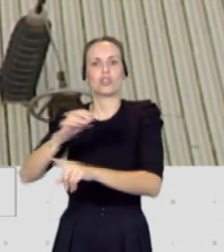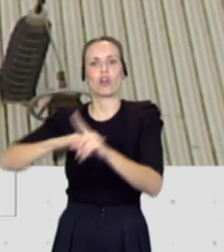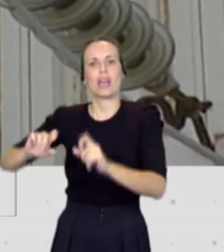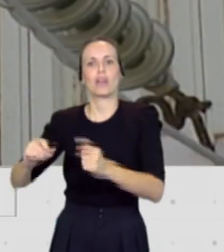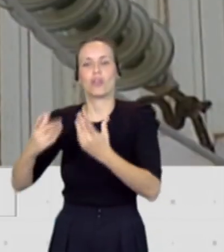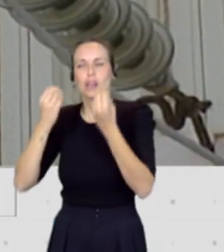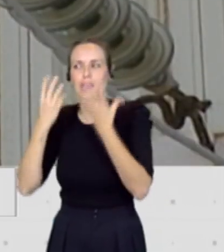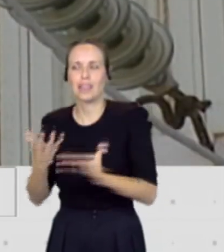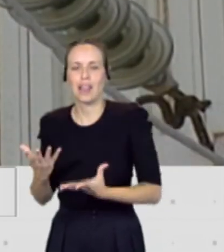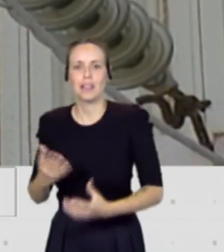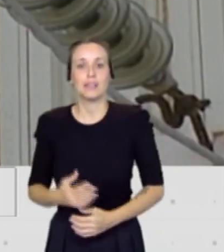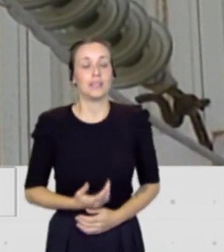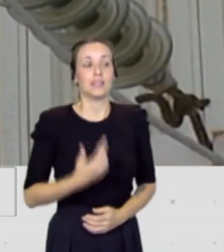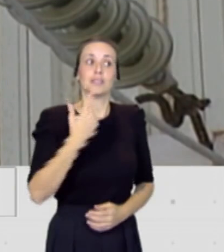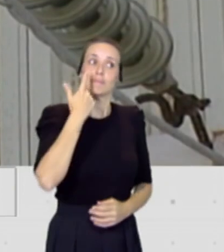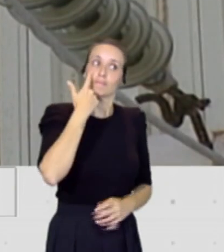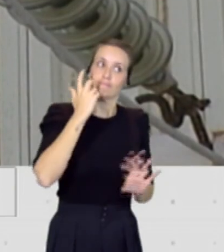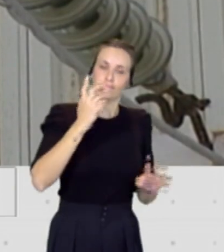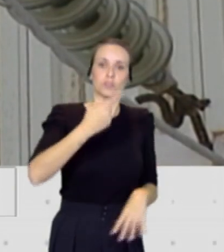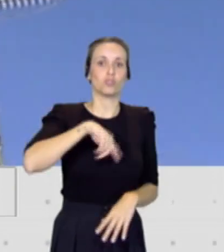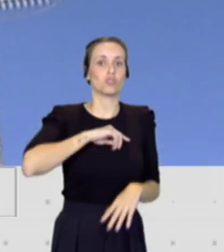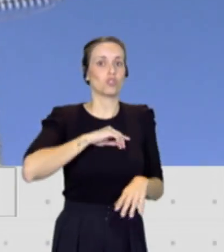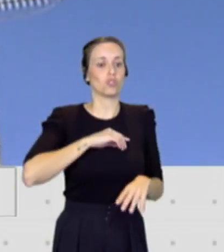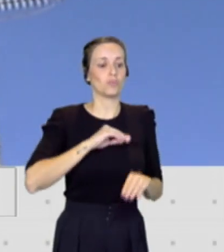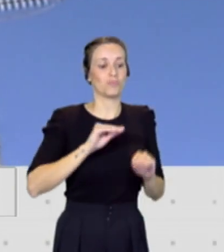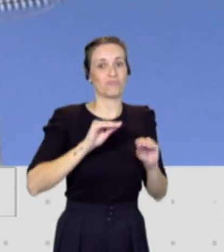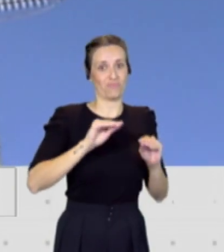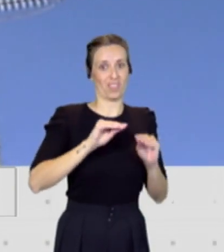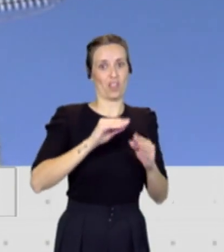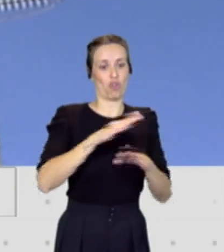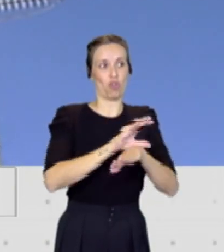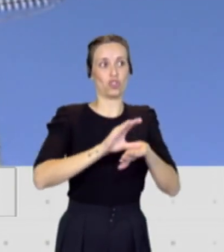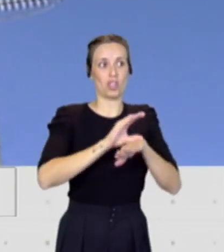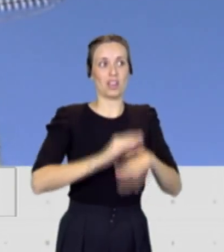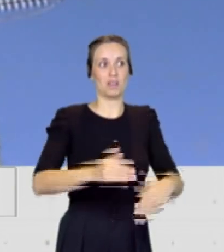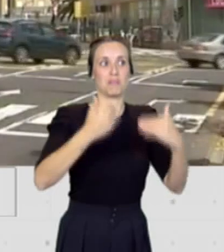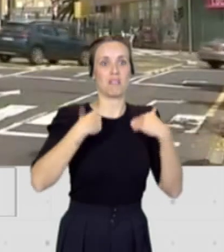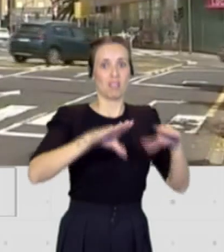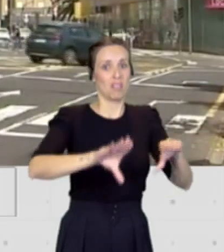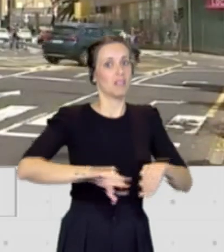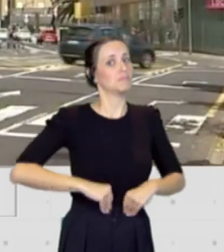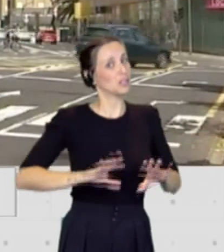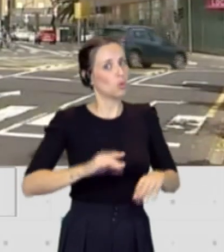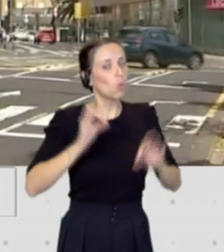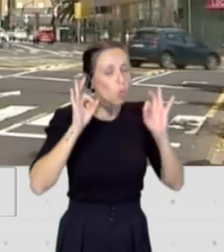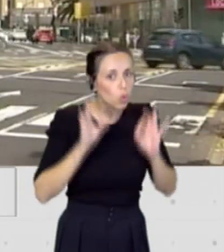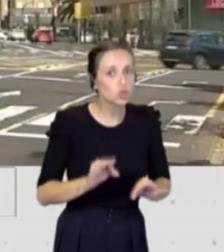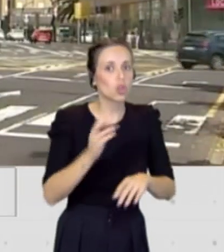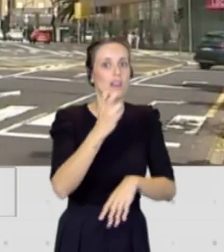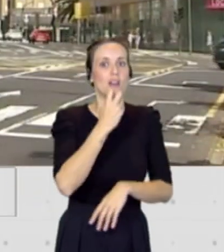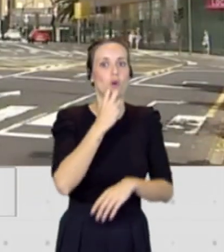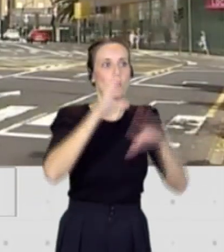Tengan cuenta que nos tocó asumir la responsabilidad de estas consejerías con un cero energético el pasado 30 de julio en La Gomera que nos provocó